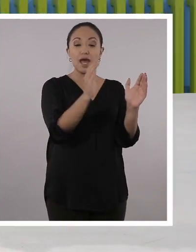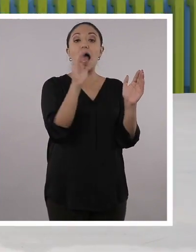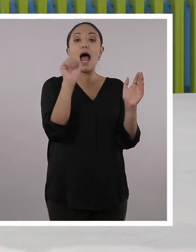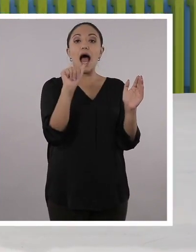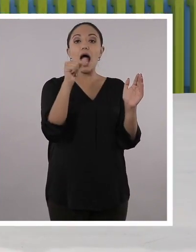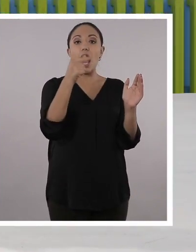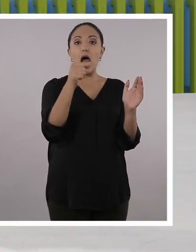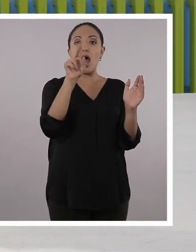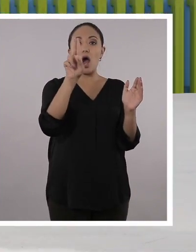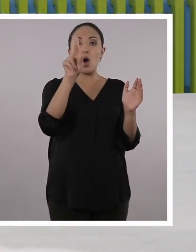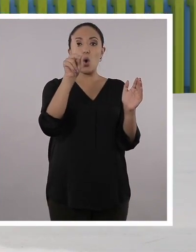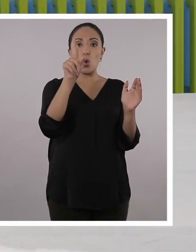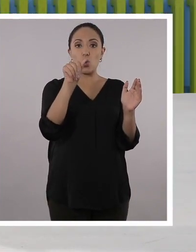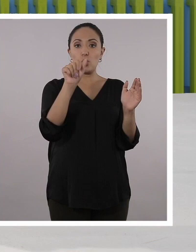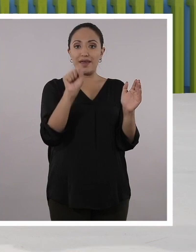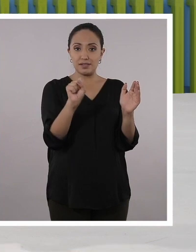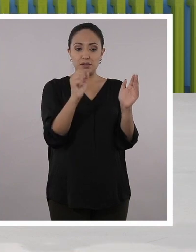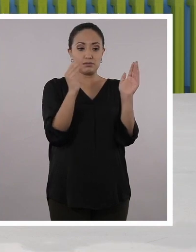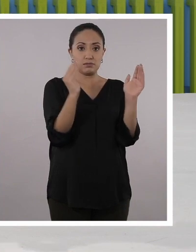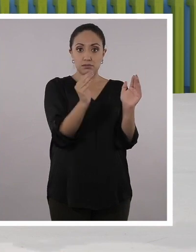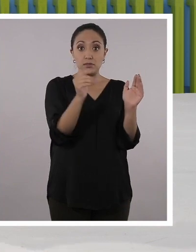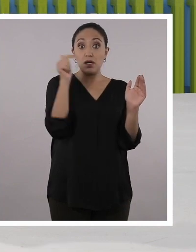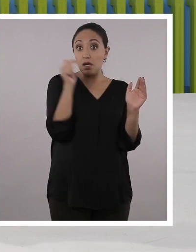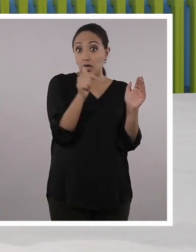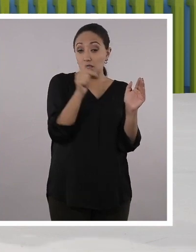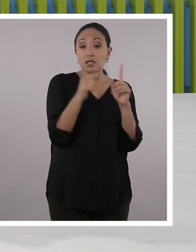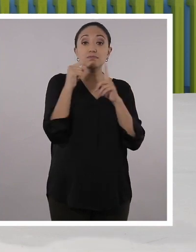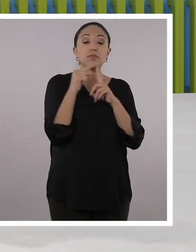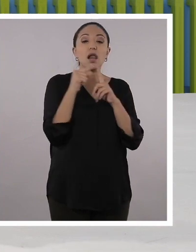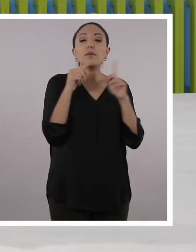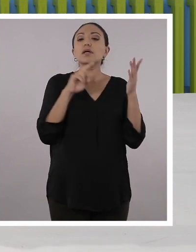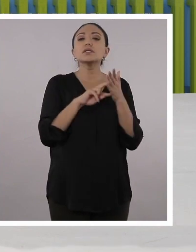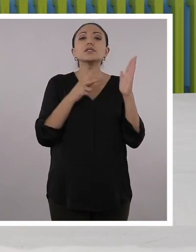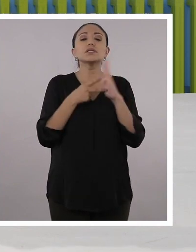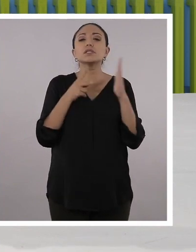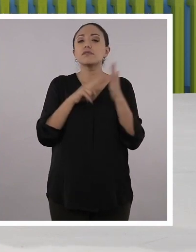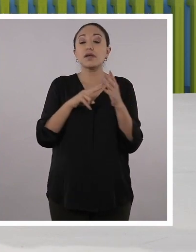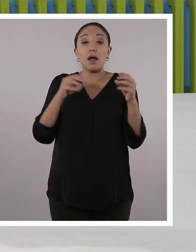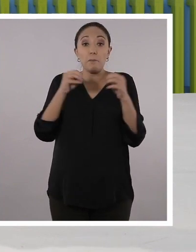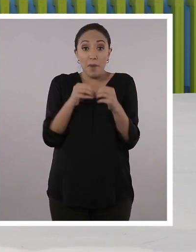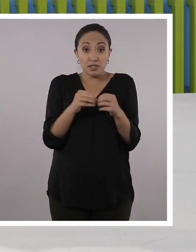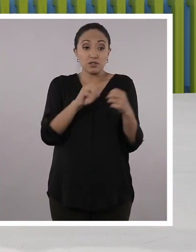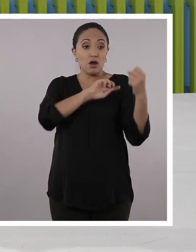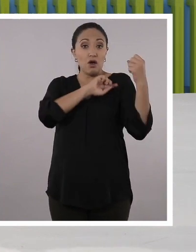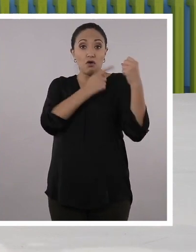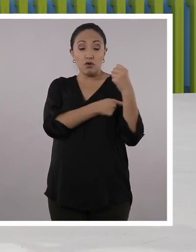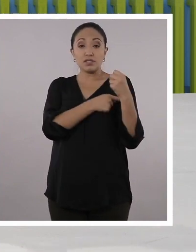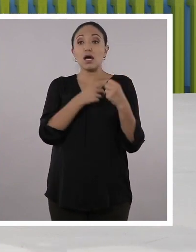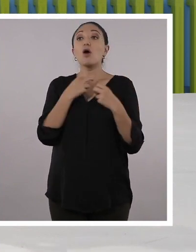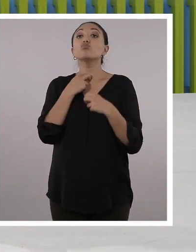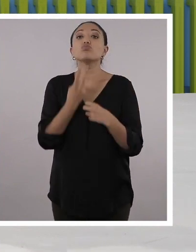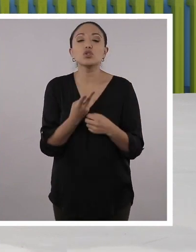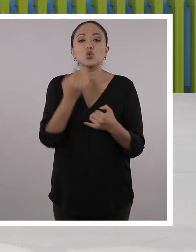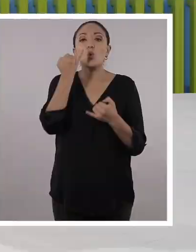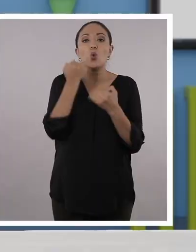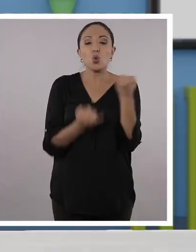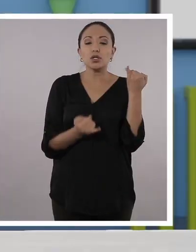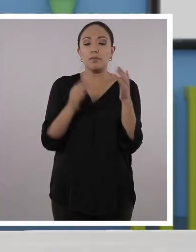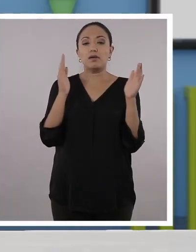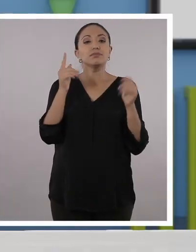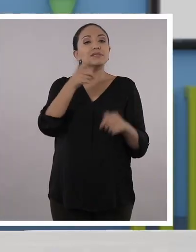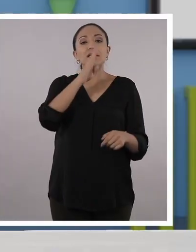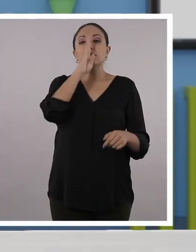agudas. Ok. Muy bien. Las palabras agudas son las que tienen la mayor fuerza de voz en la última sílaba.